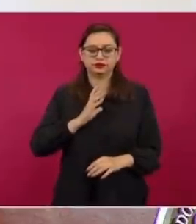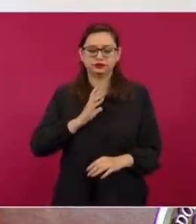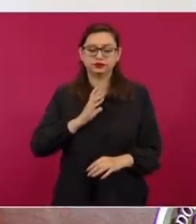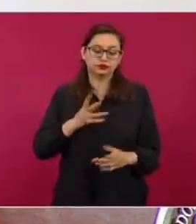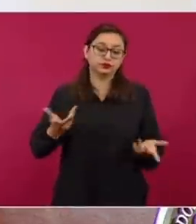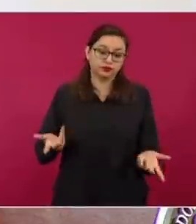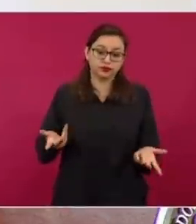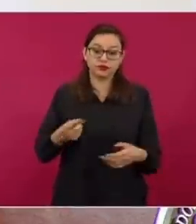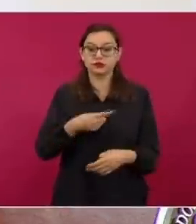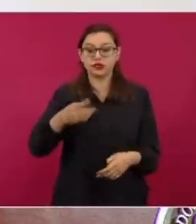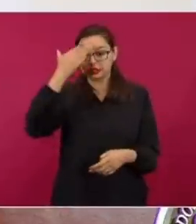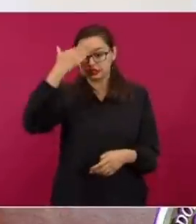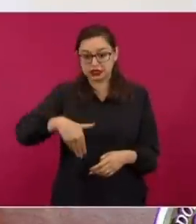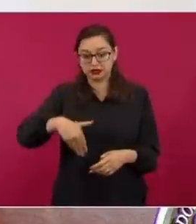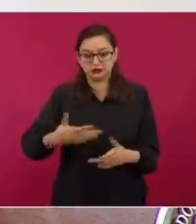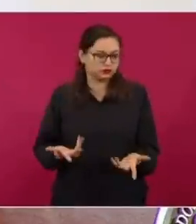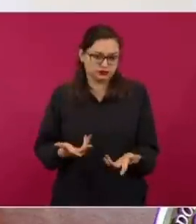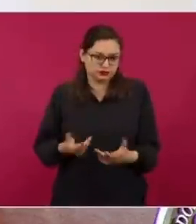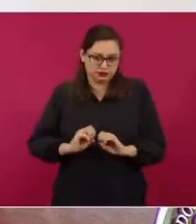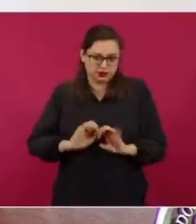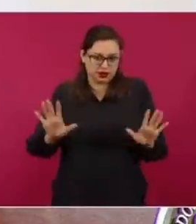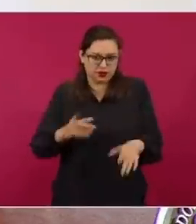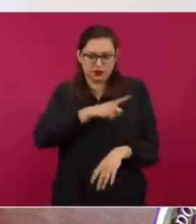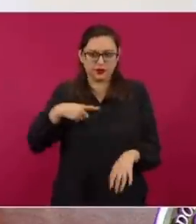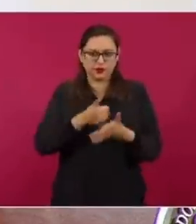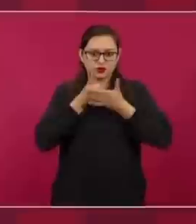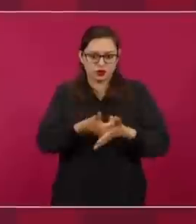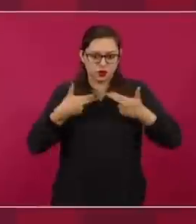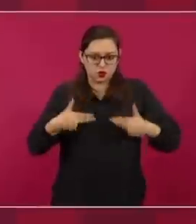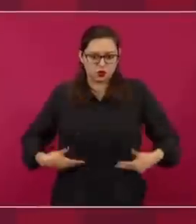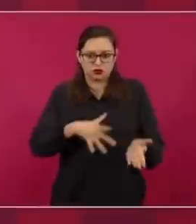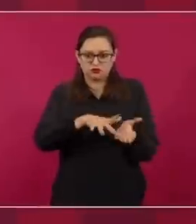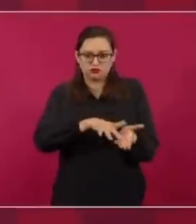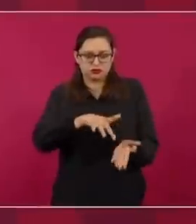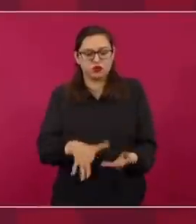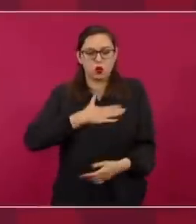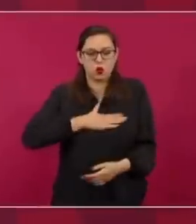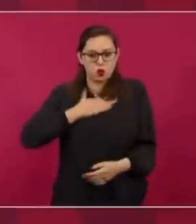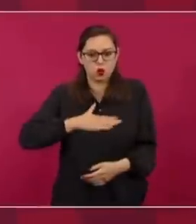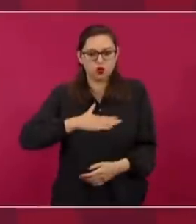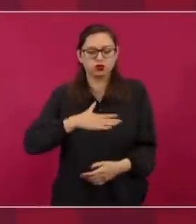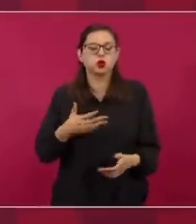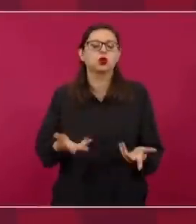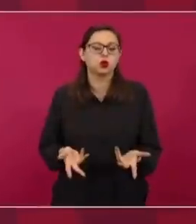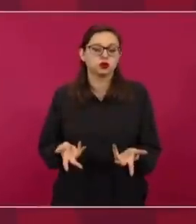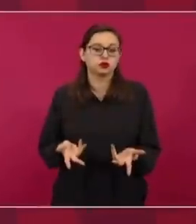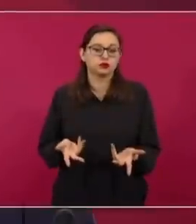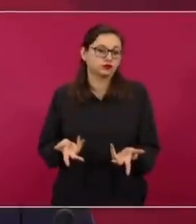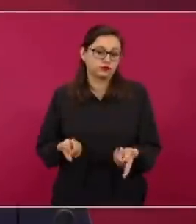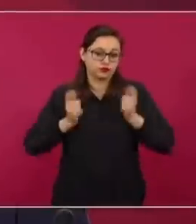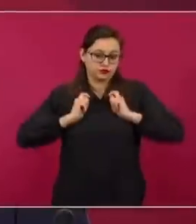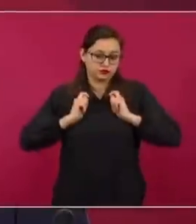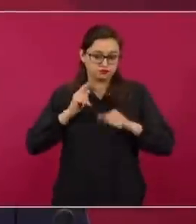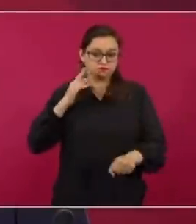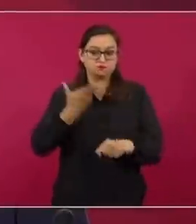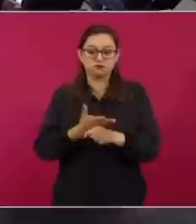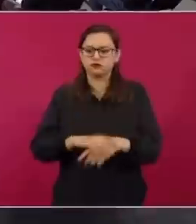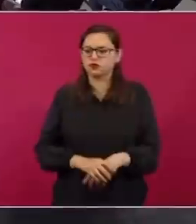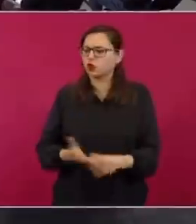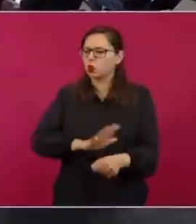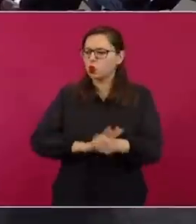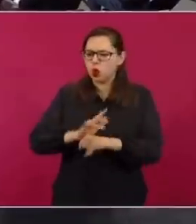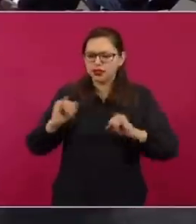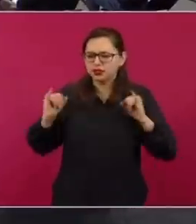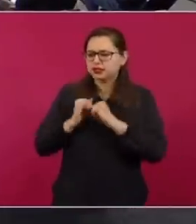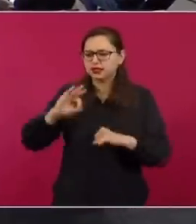ya se sabe que tenemos que ayudar por cuestiones humanitarias, por cuestiones de justicia, porque así es nuestro gobierno. ¿Hay instancias